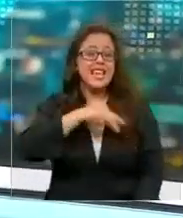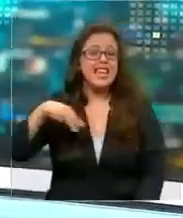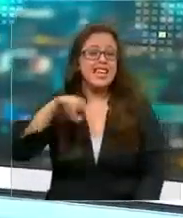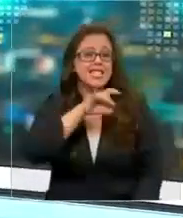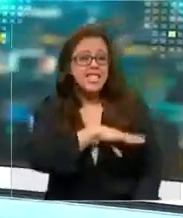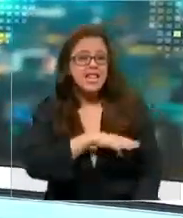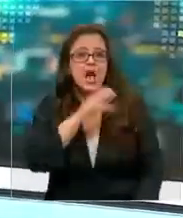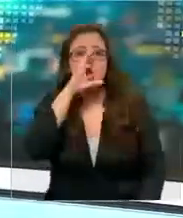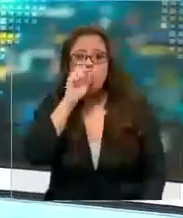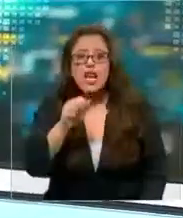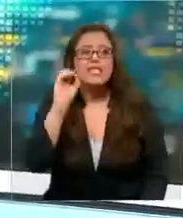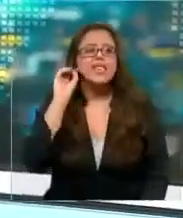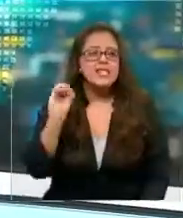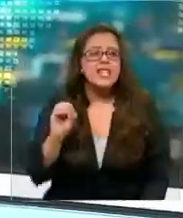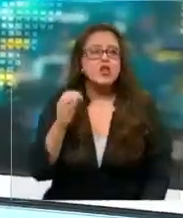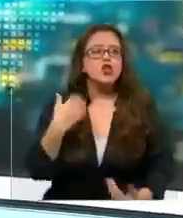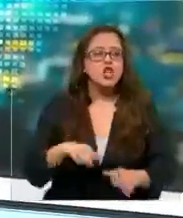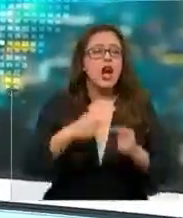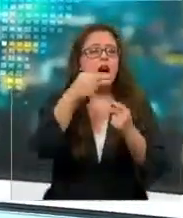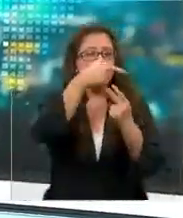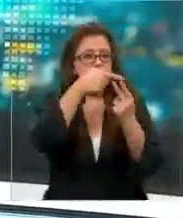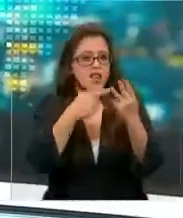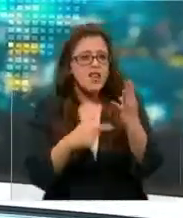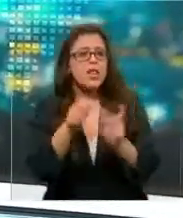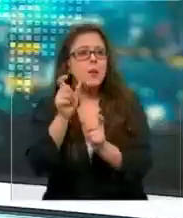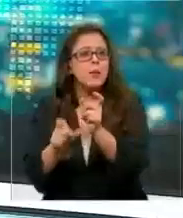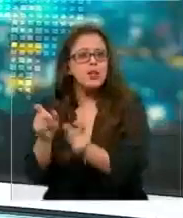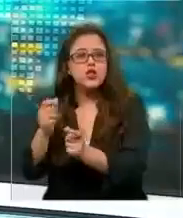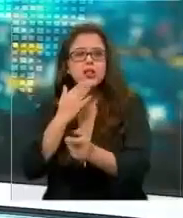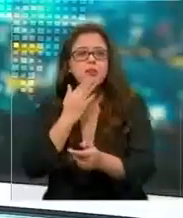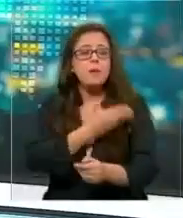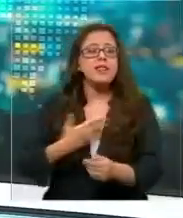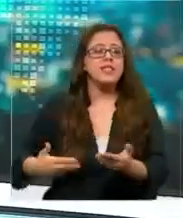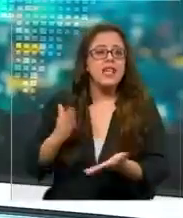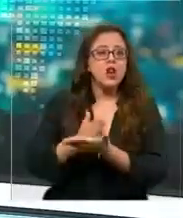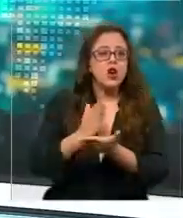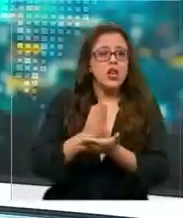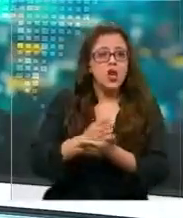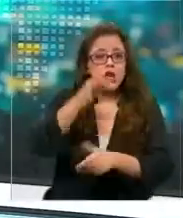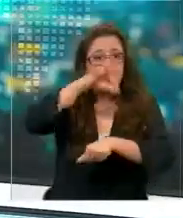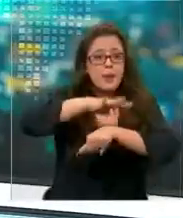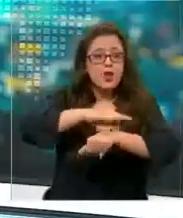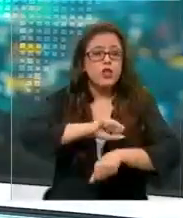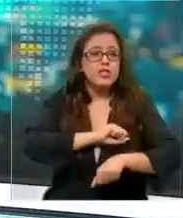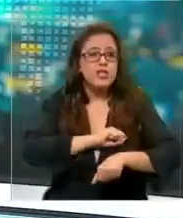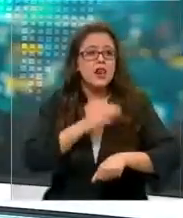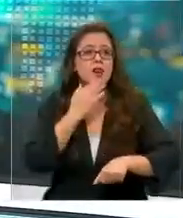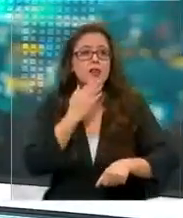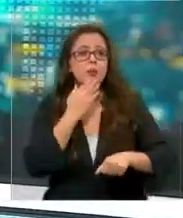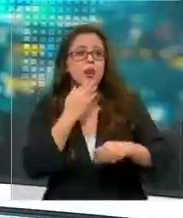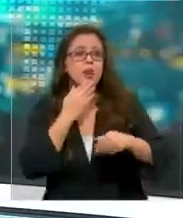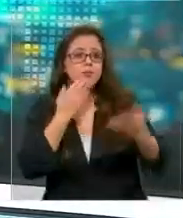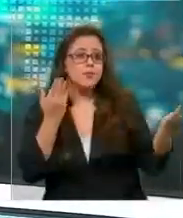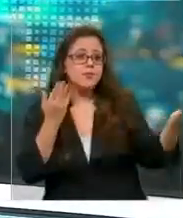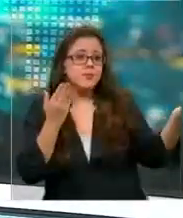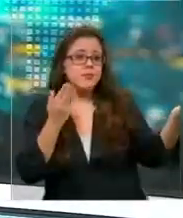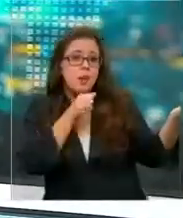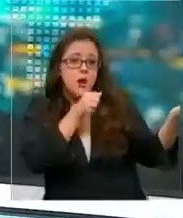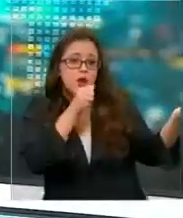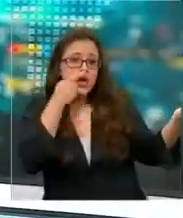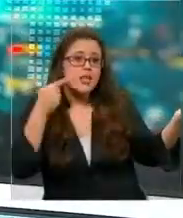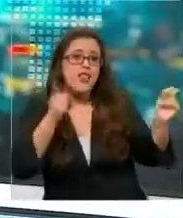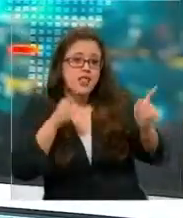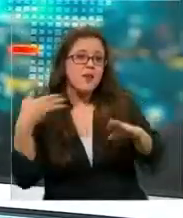vocero de gobierno la presidenta del colegio médico de Santiago y está además Daniel de conductor así que tiene que irse rápidamente